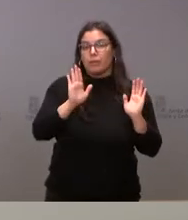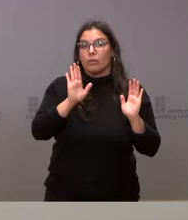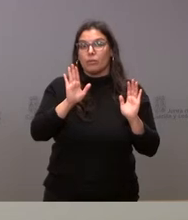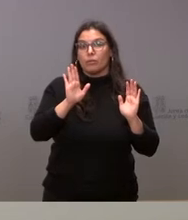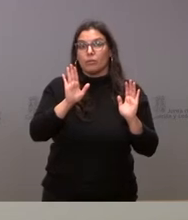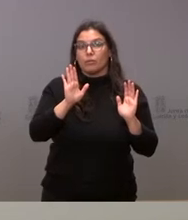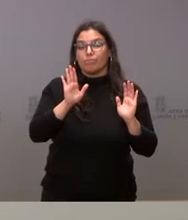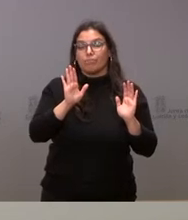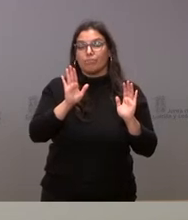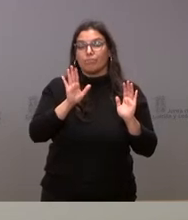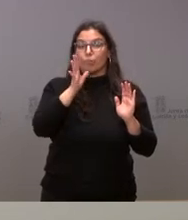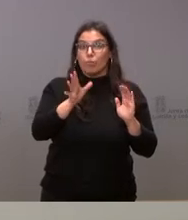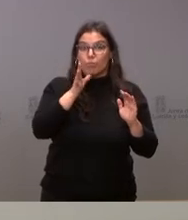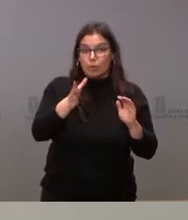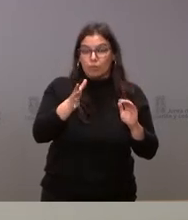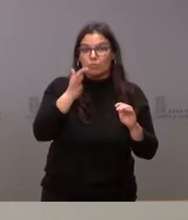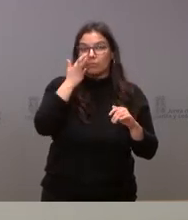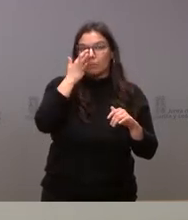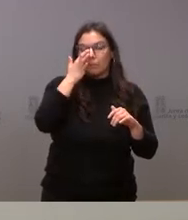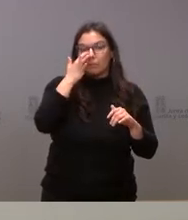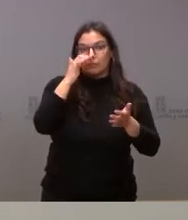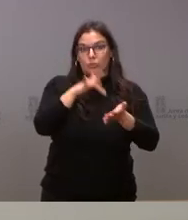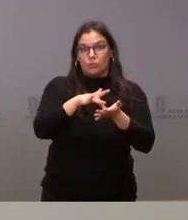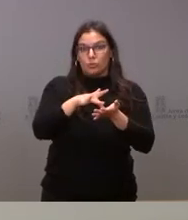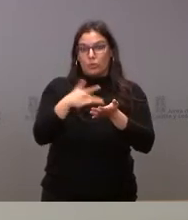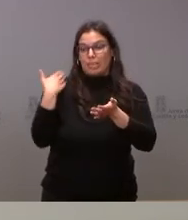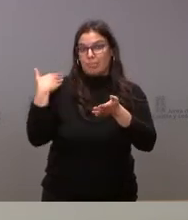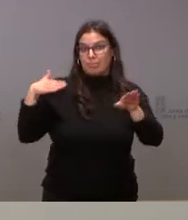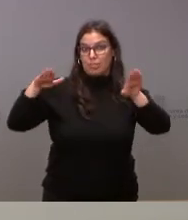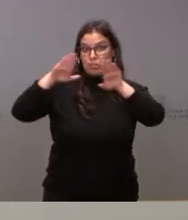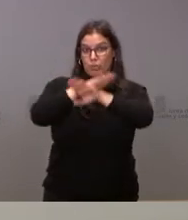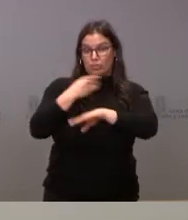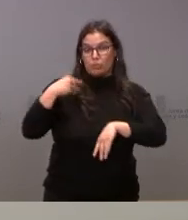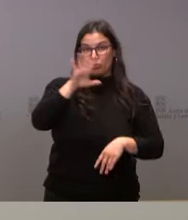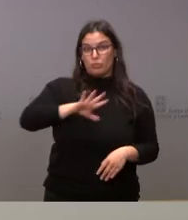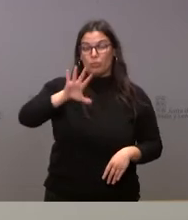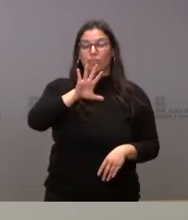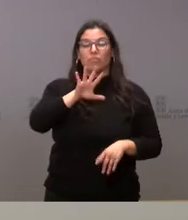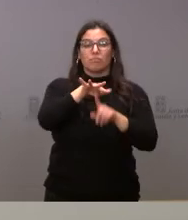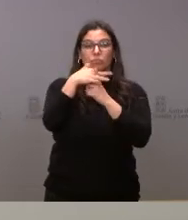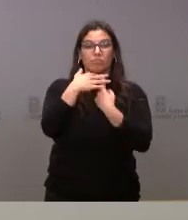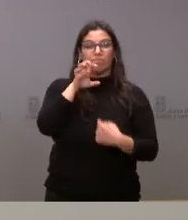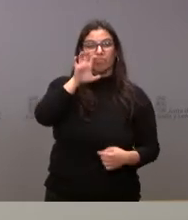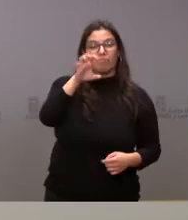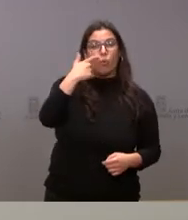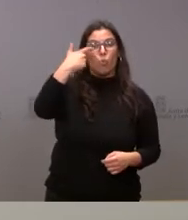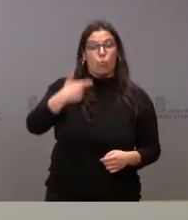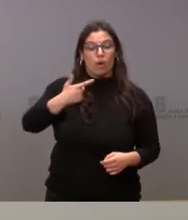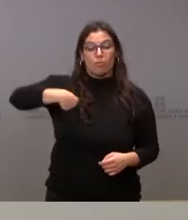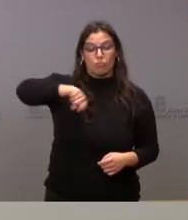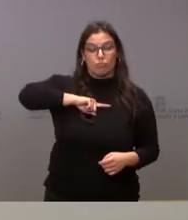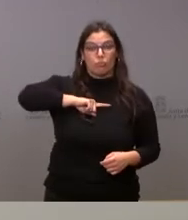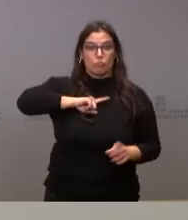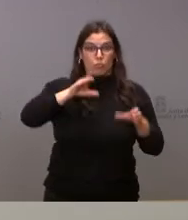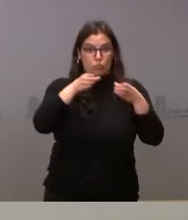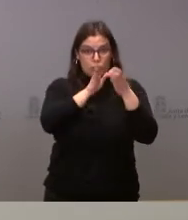producido, que es los sucesos de esta noche en Ucrania. Desde aquí, desde la Junta de